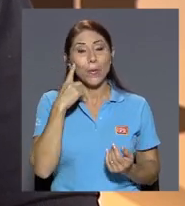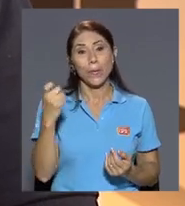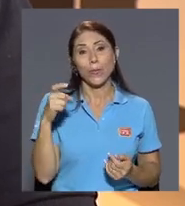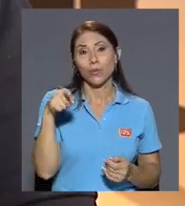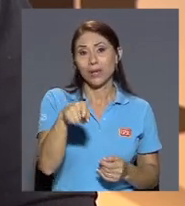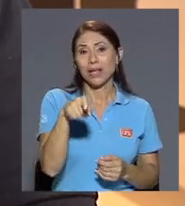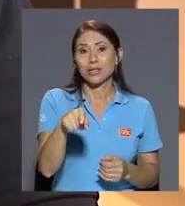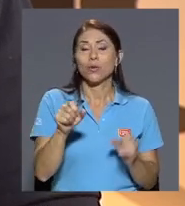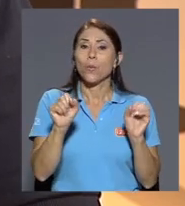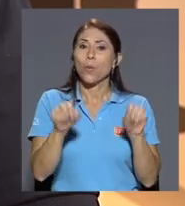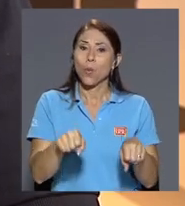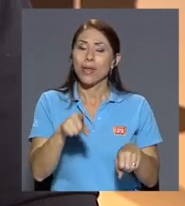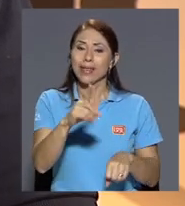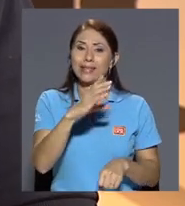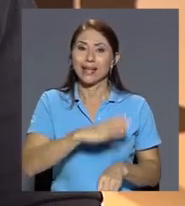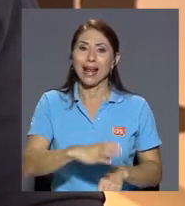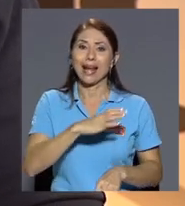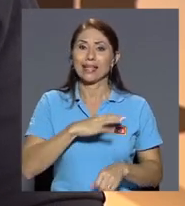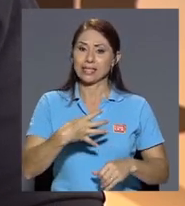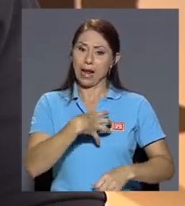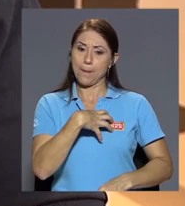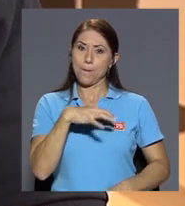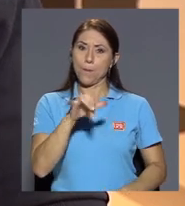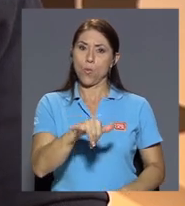el elemento local que